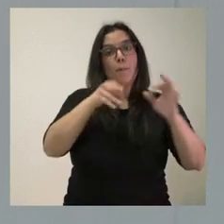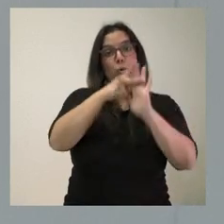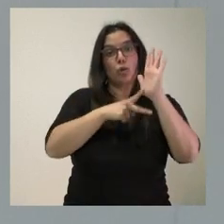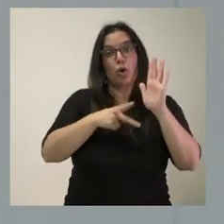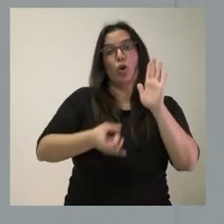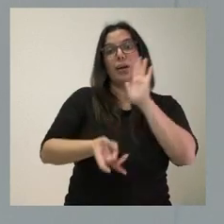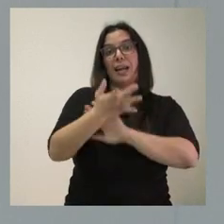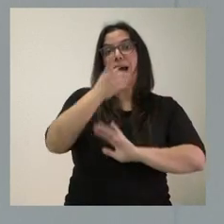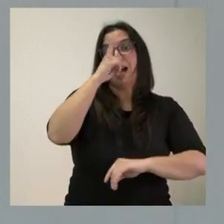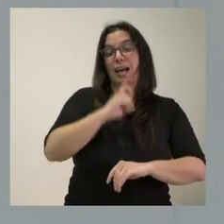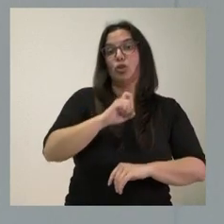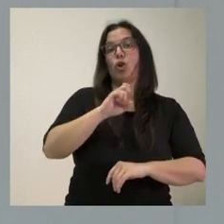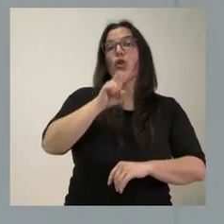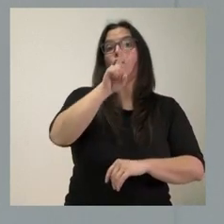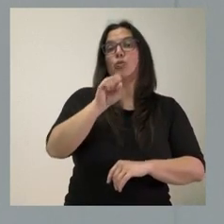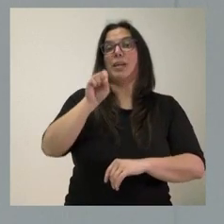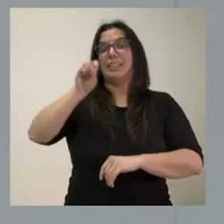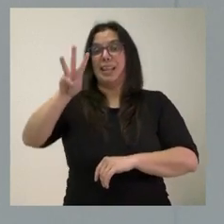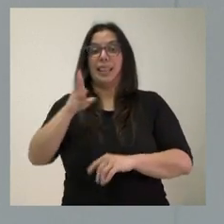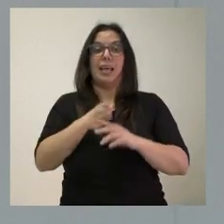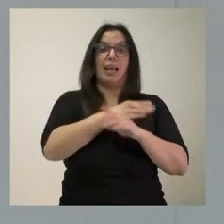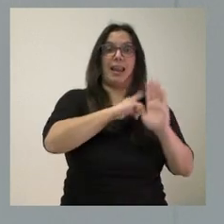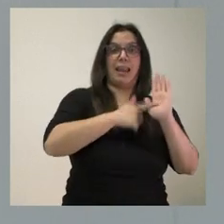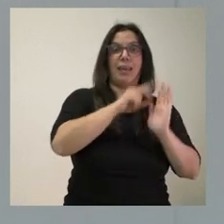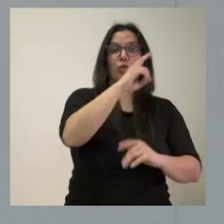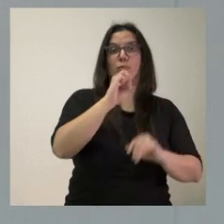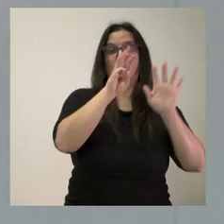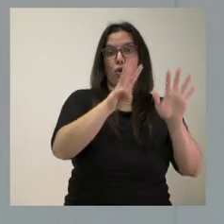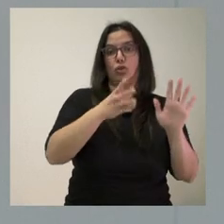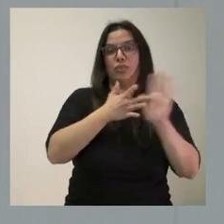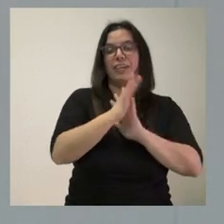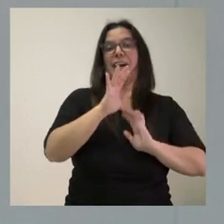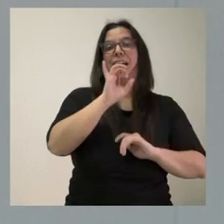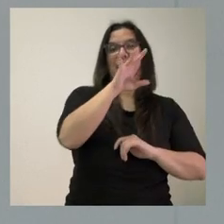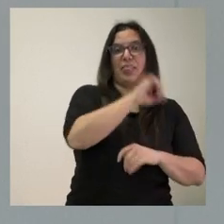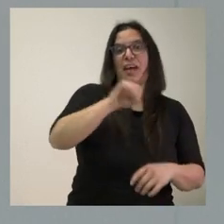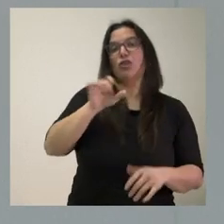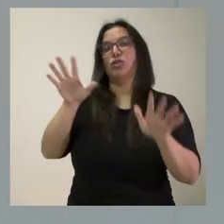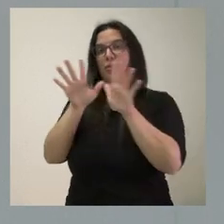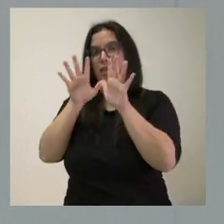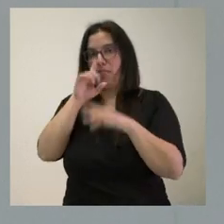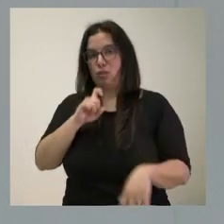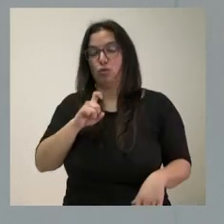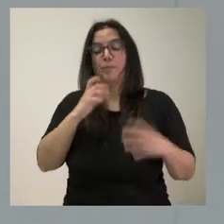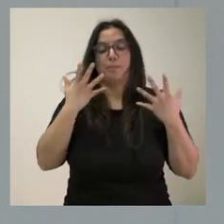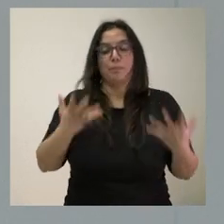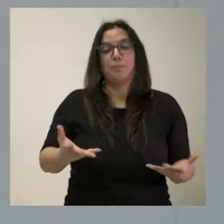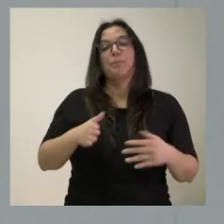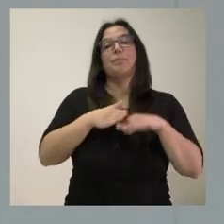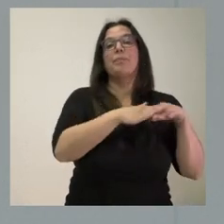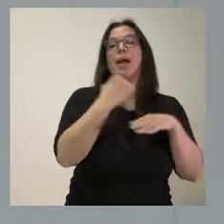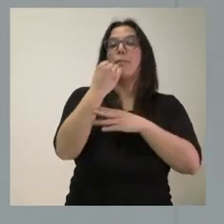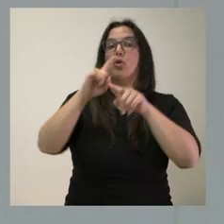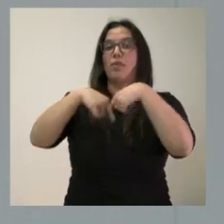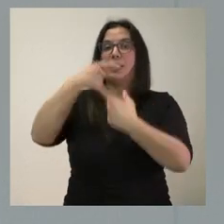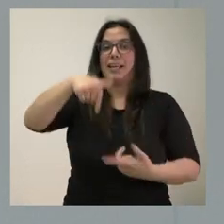2008 y desde el año 2013. Se cumplen ahora 15 y 10 años. Y luego, el apoyo a las familias en